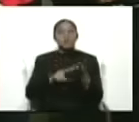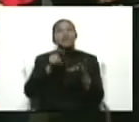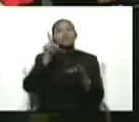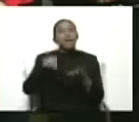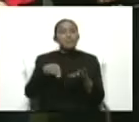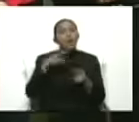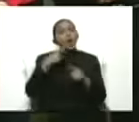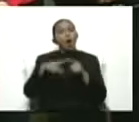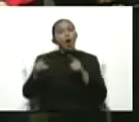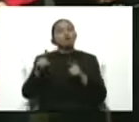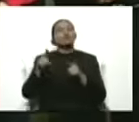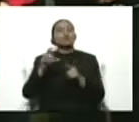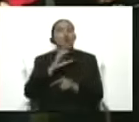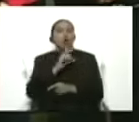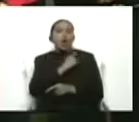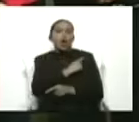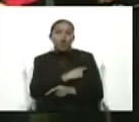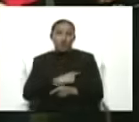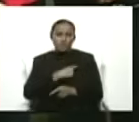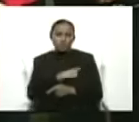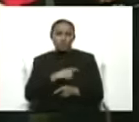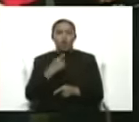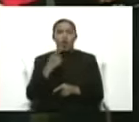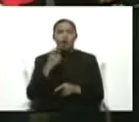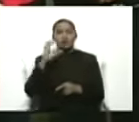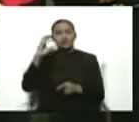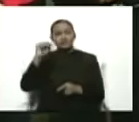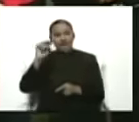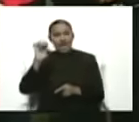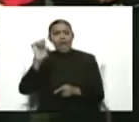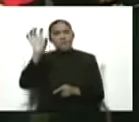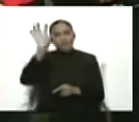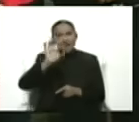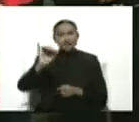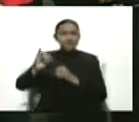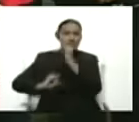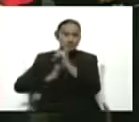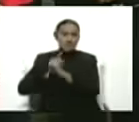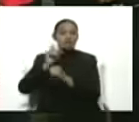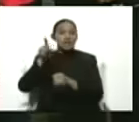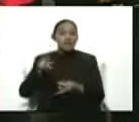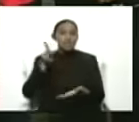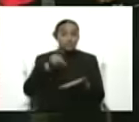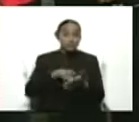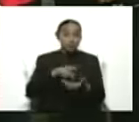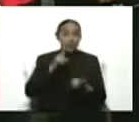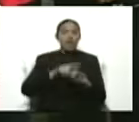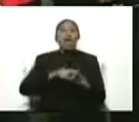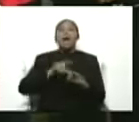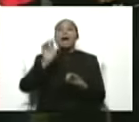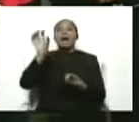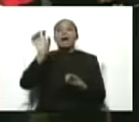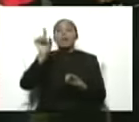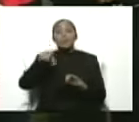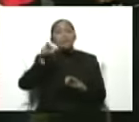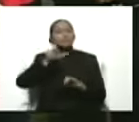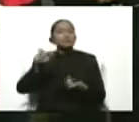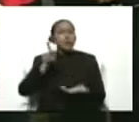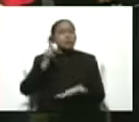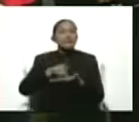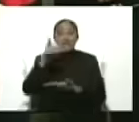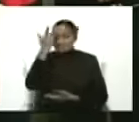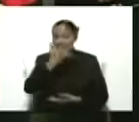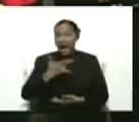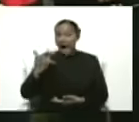a nivel latinoamericano. Hay personas de África, el continente africano,